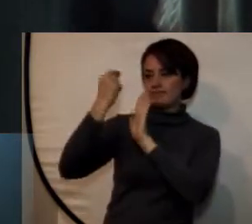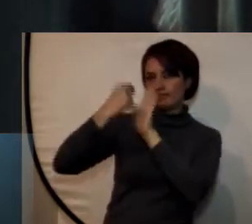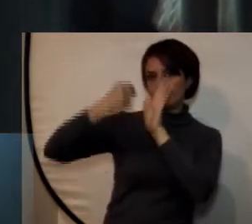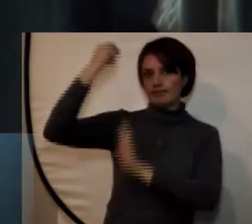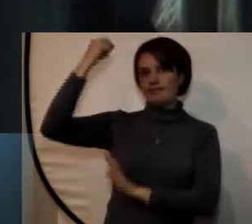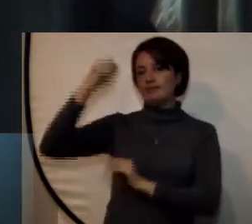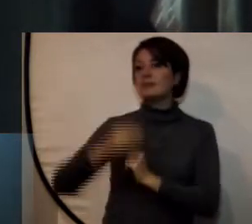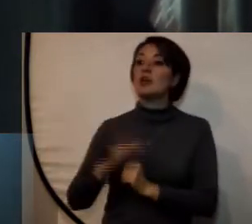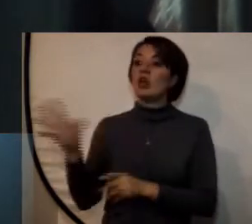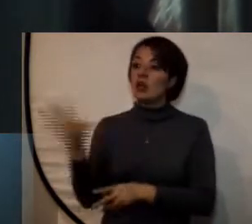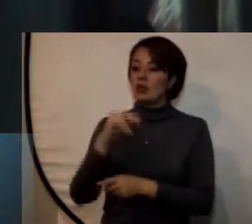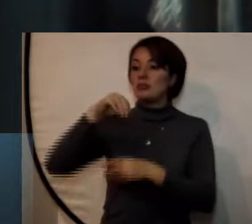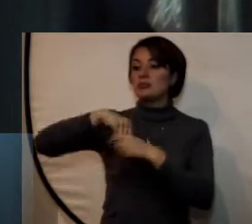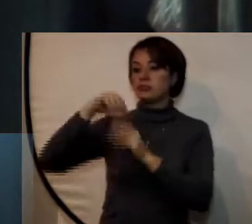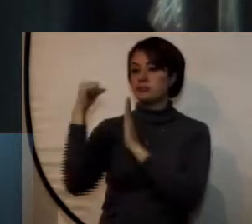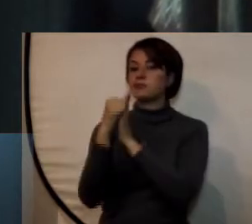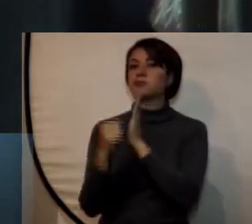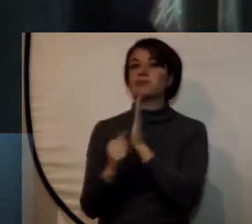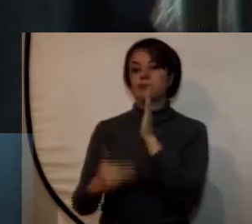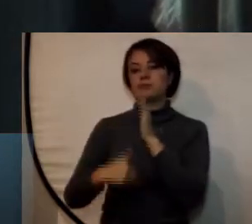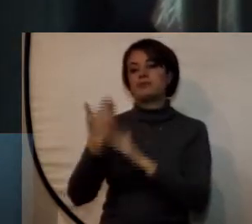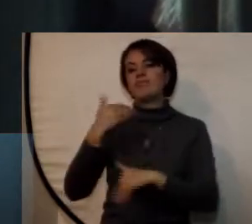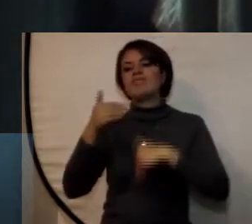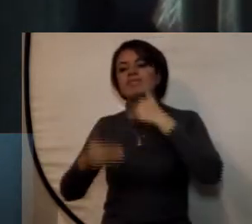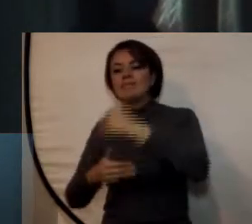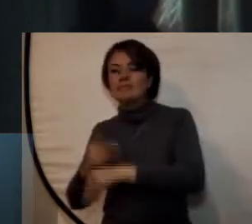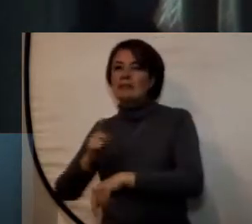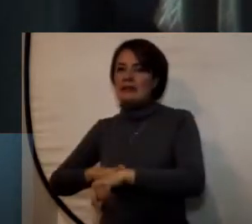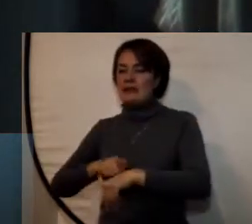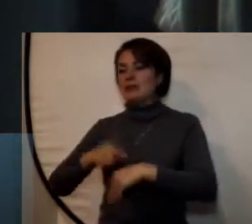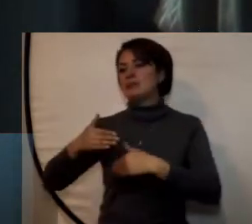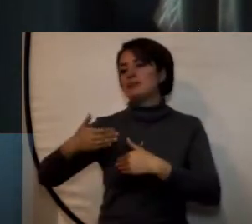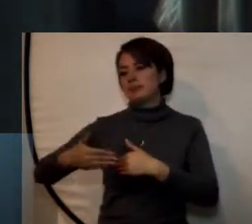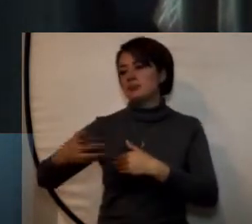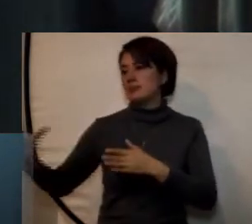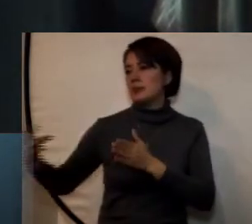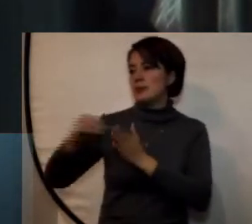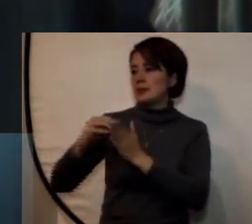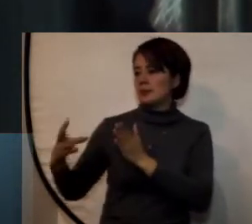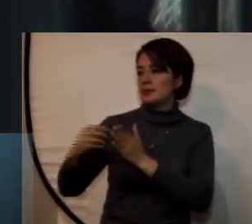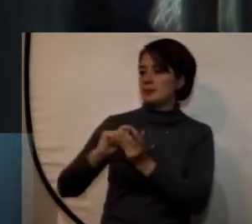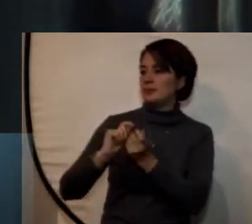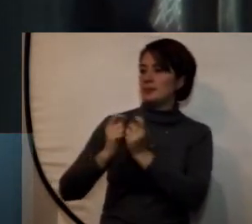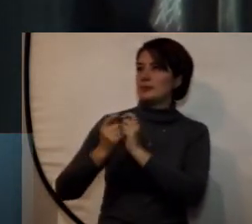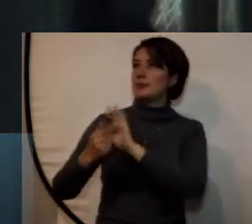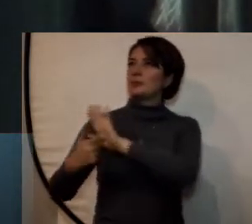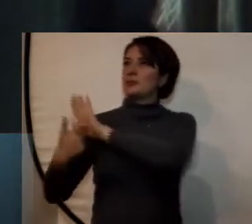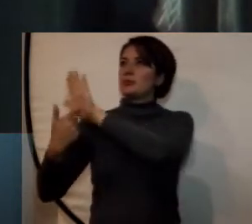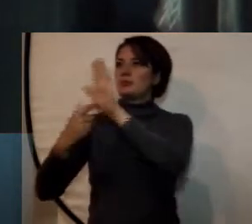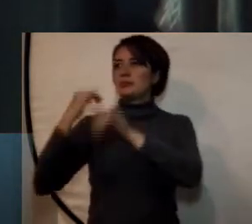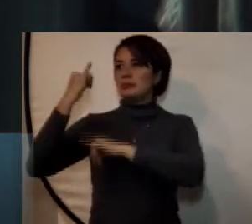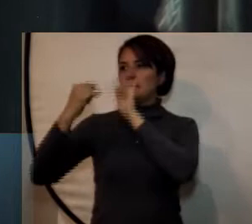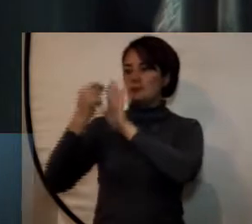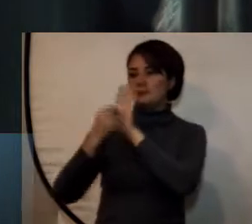entrarán para digamos progresivamente en esta dinámica de obtener su certificación internacional